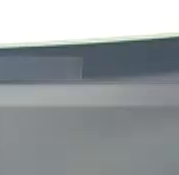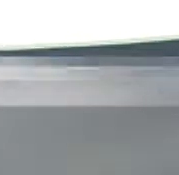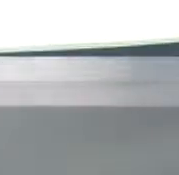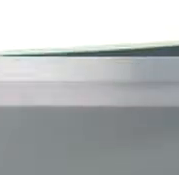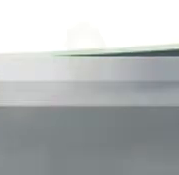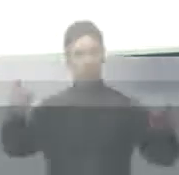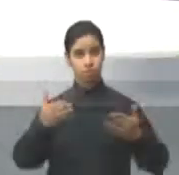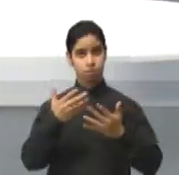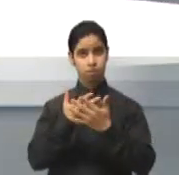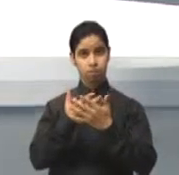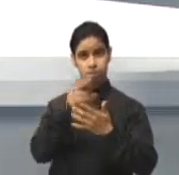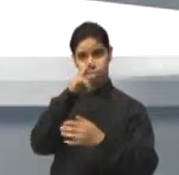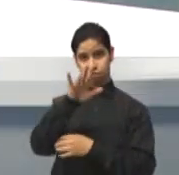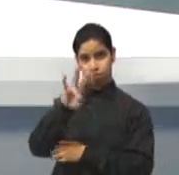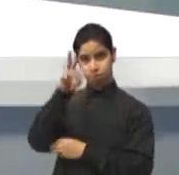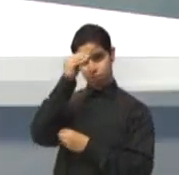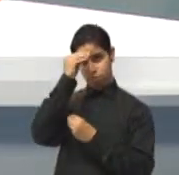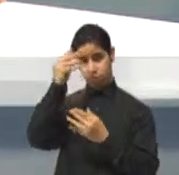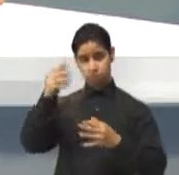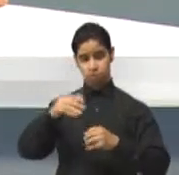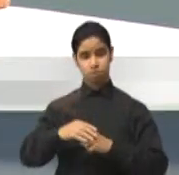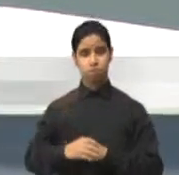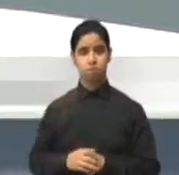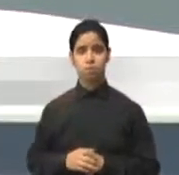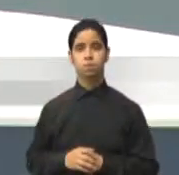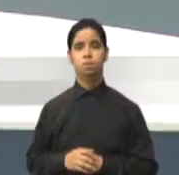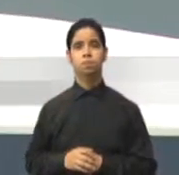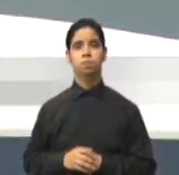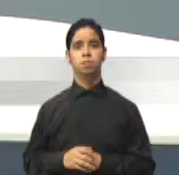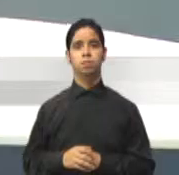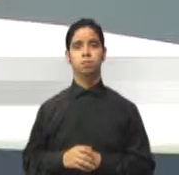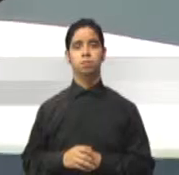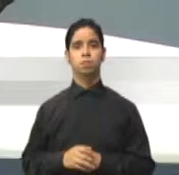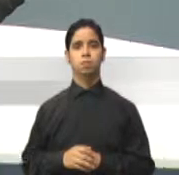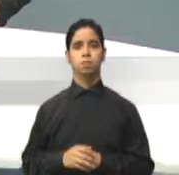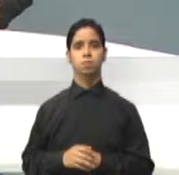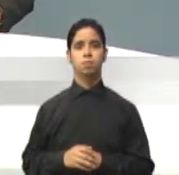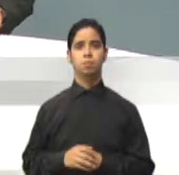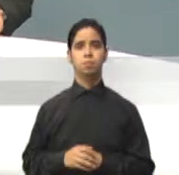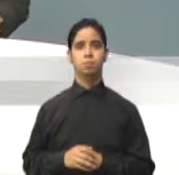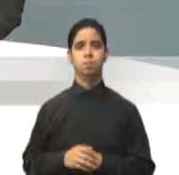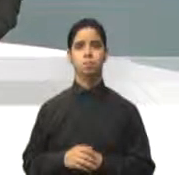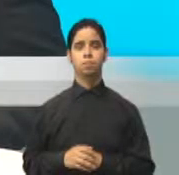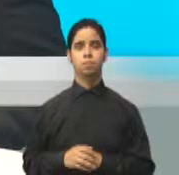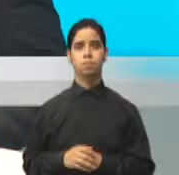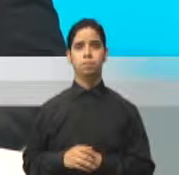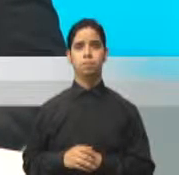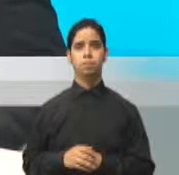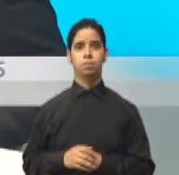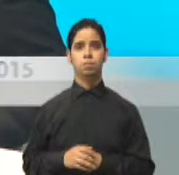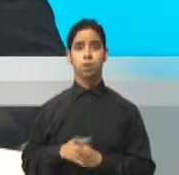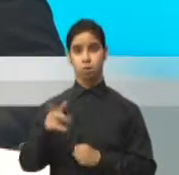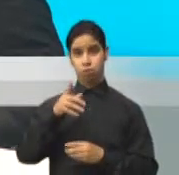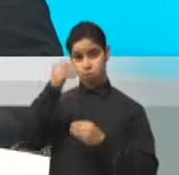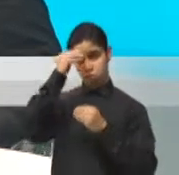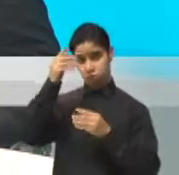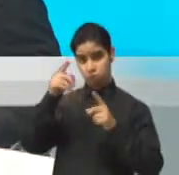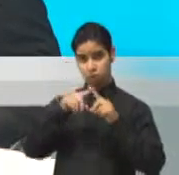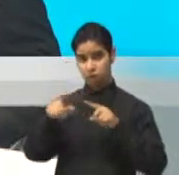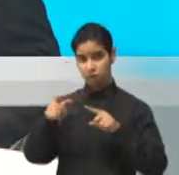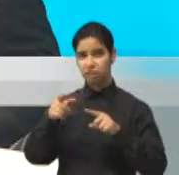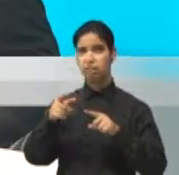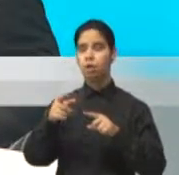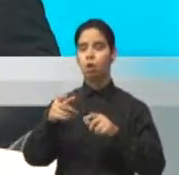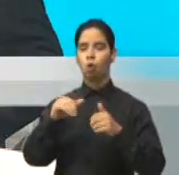Bienvenidos a Noticias 24.7 Informa, de inmediato pasamos a las noticias para esta hora. Como parte de la campaña de orientación sobre el fenómeno